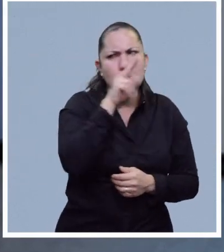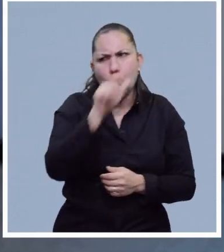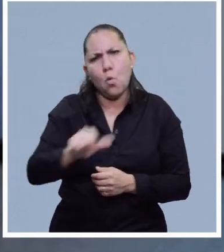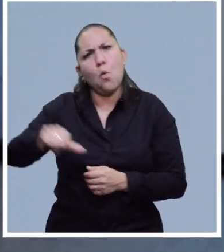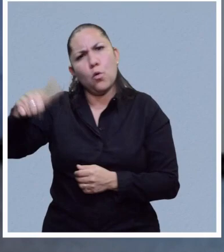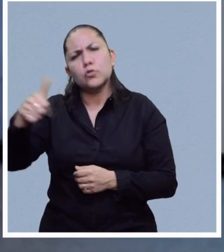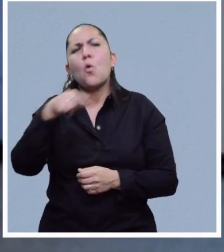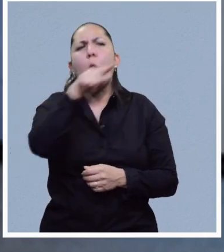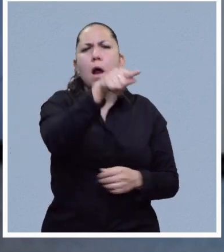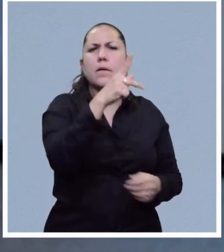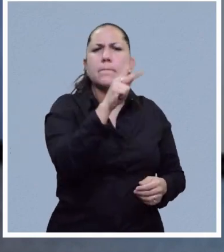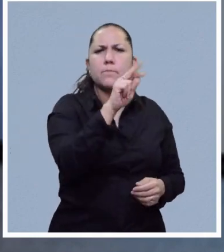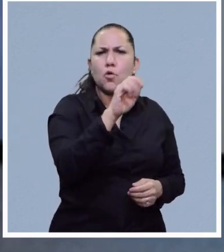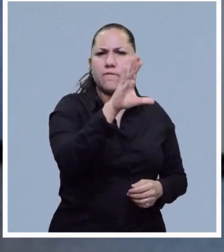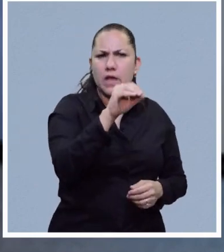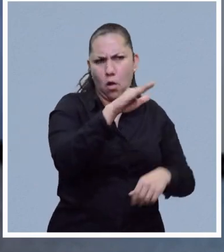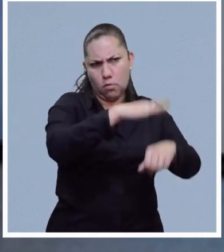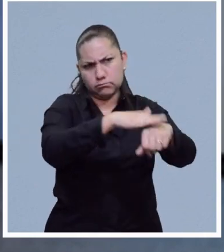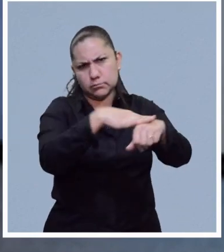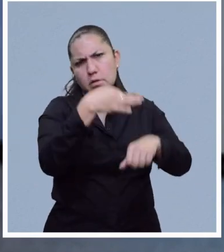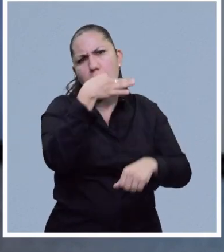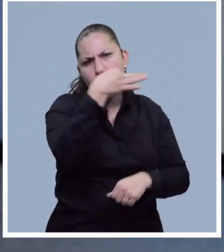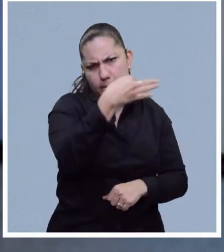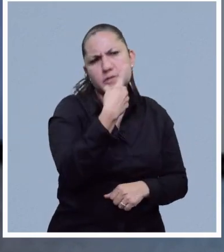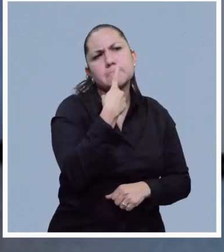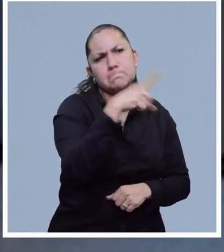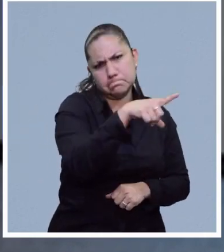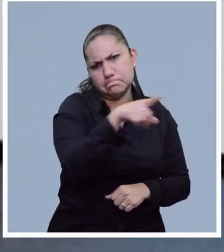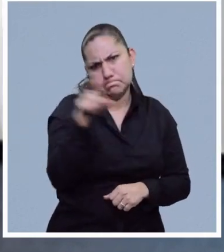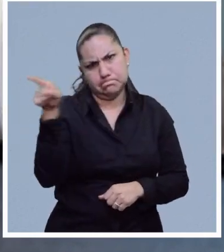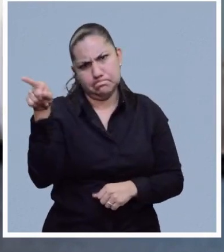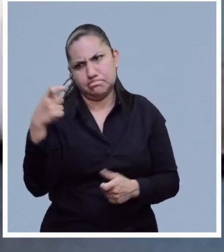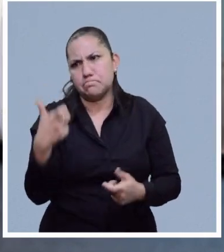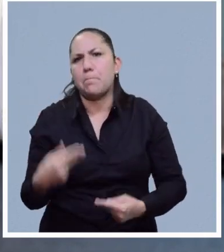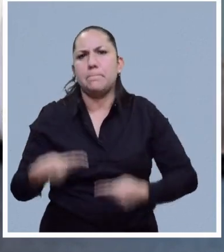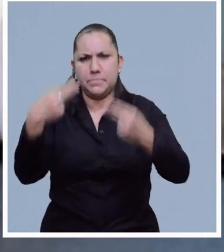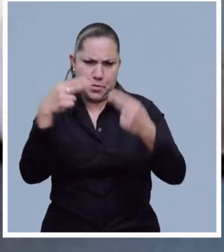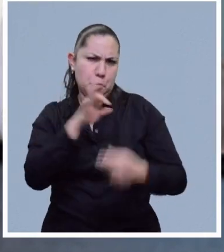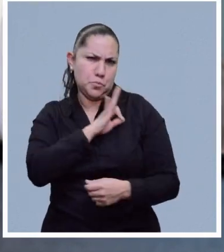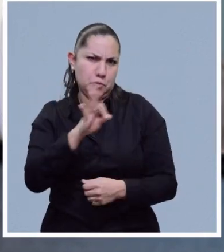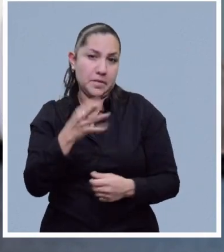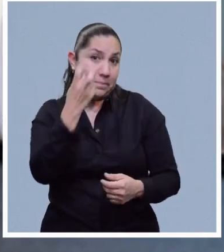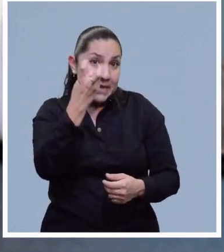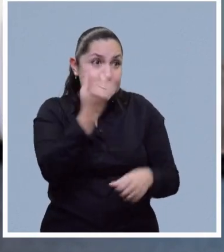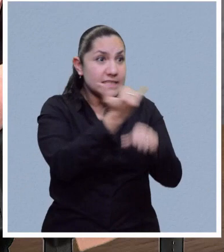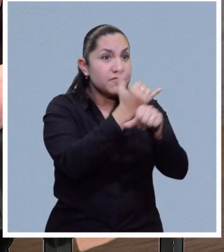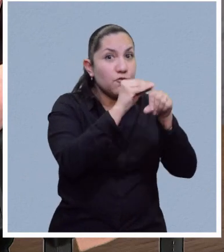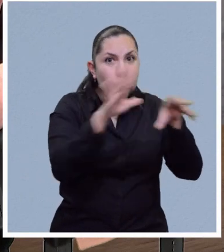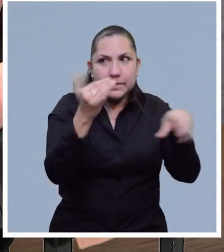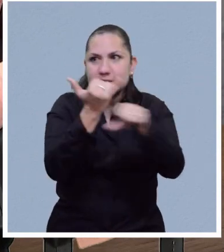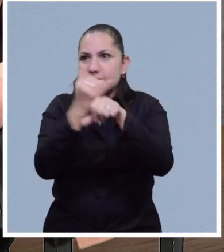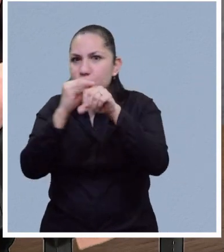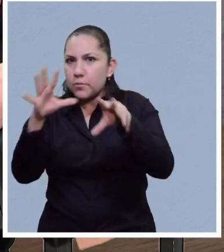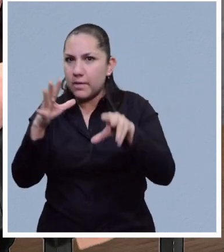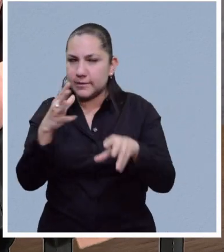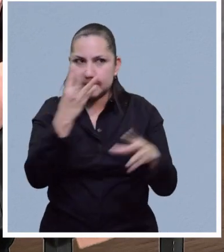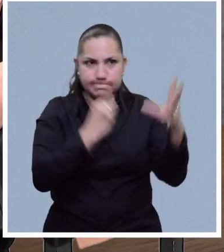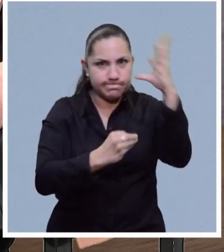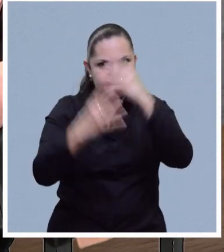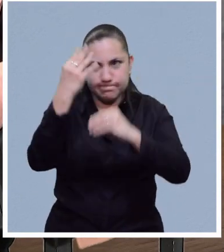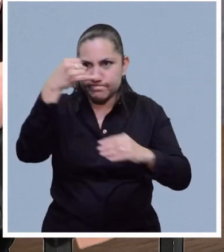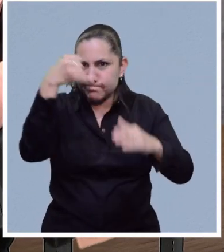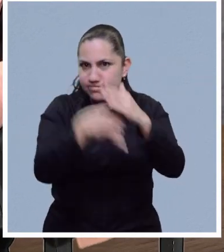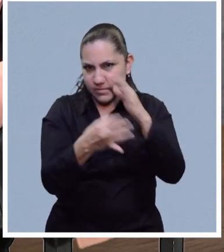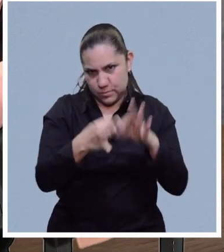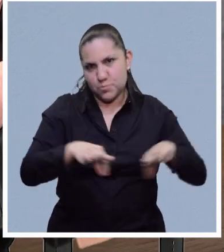hacer en la página de la Profeco. Hay tanto quejarse como más información. Y pues bueno, con esta información es como vamos cerrando el programa. Esperamos